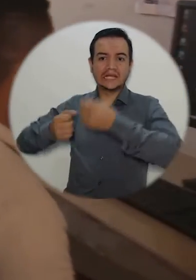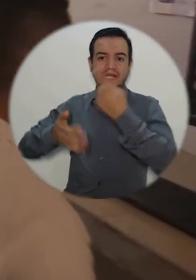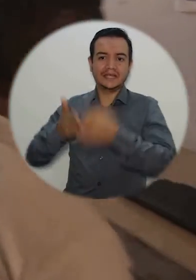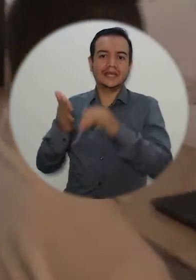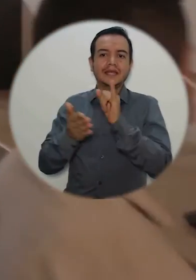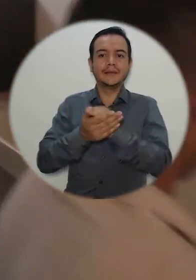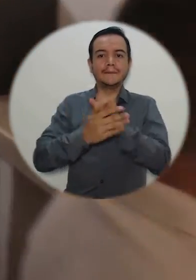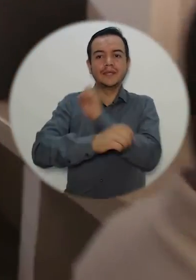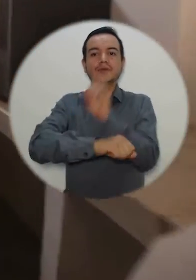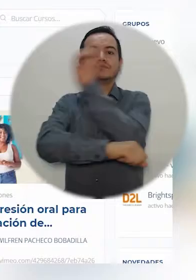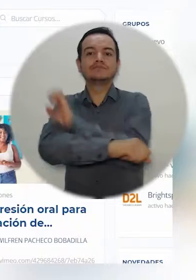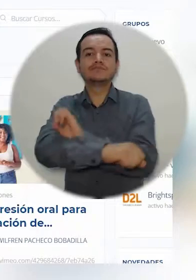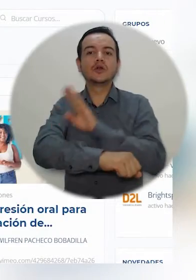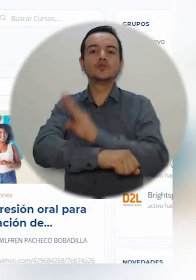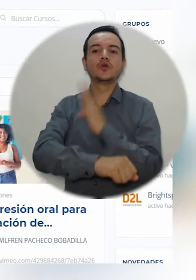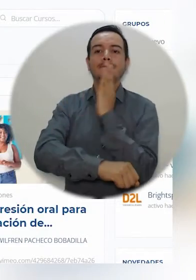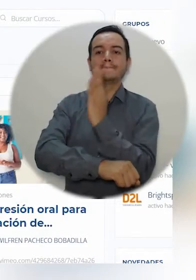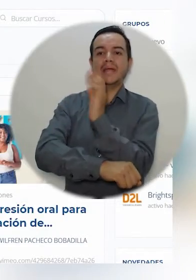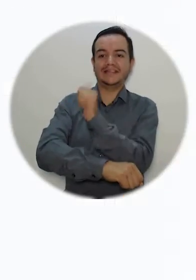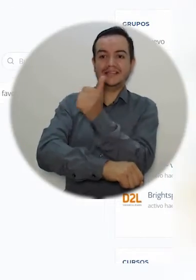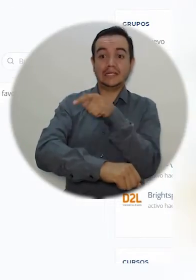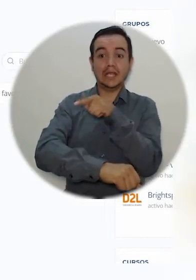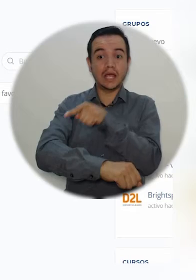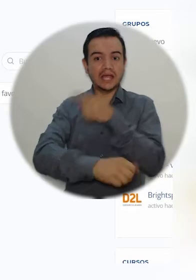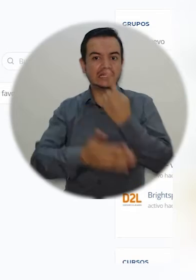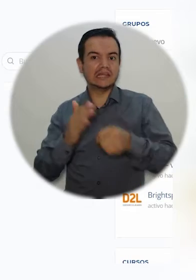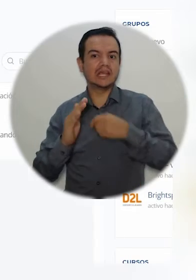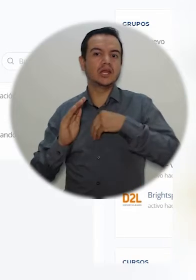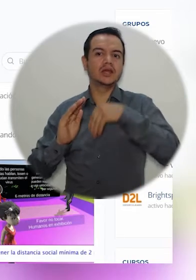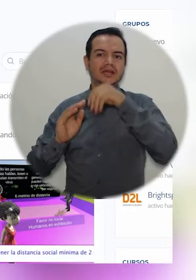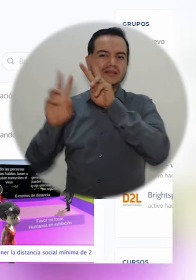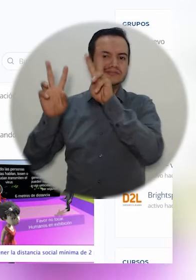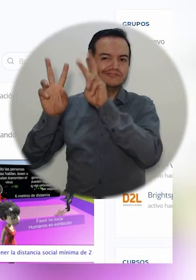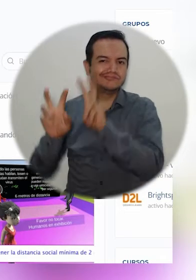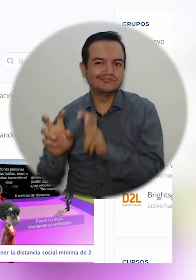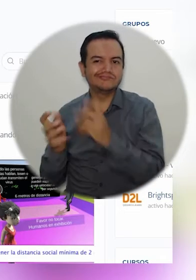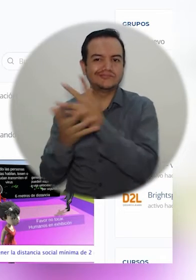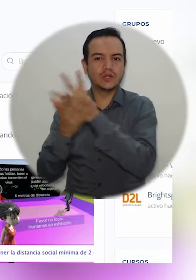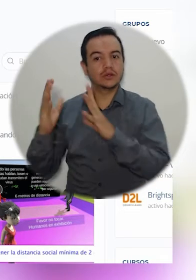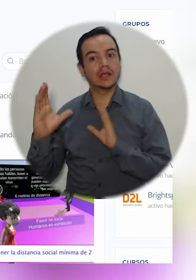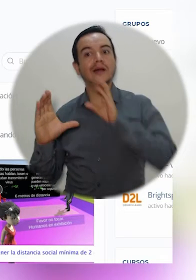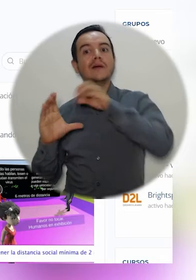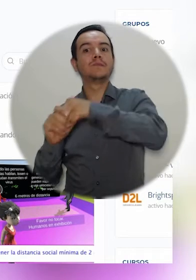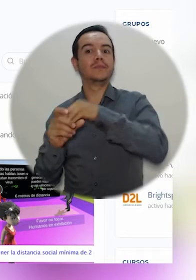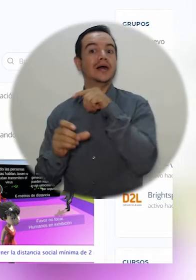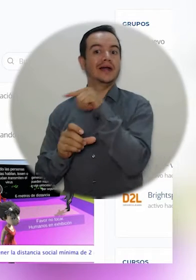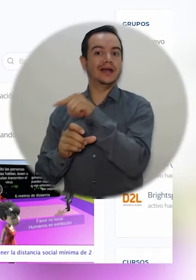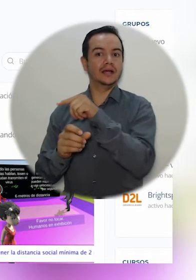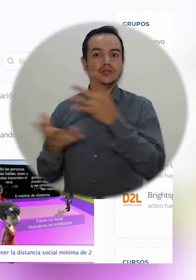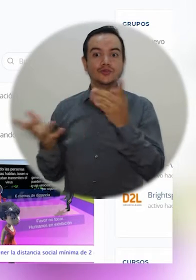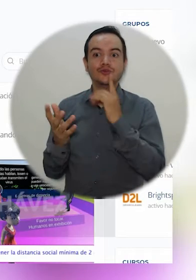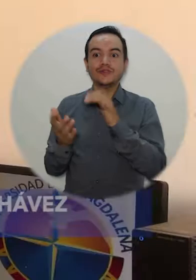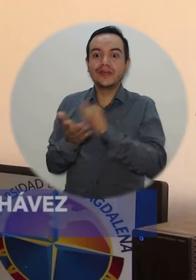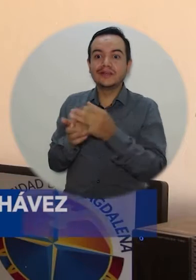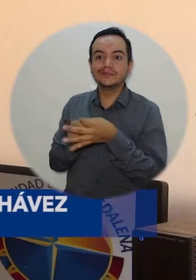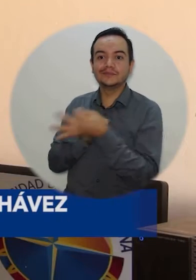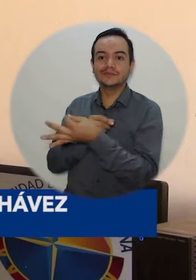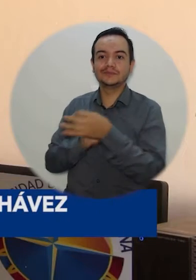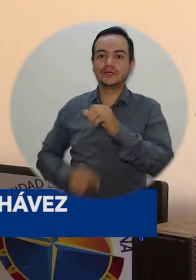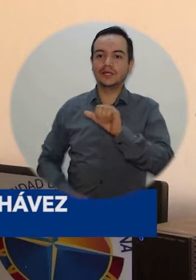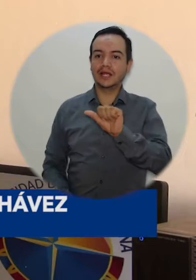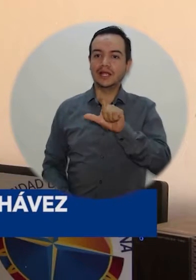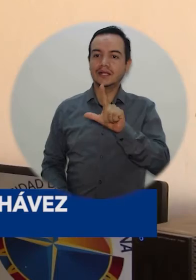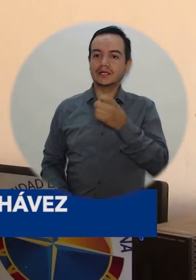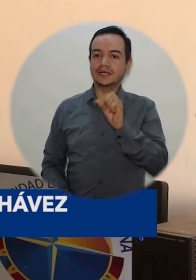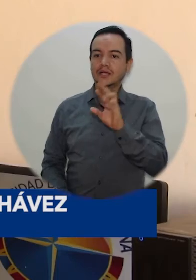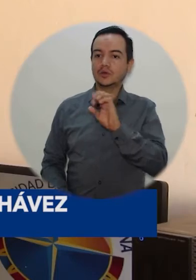Es una sede del bloque 10, del bloque virtual de la Universidad del Magdalena donde están alojados nuestros contenidos y están disponibles en el municipio